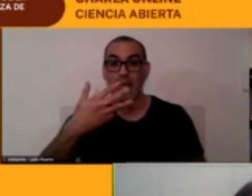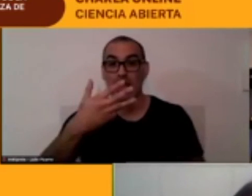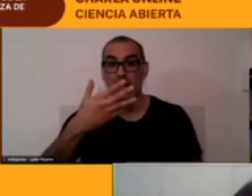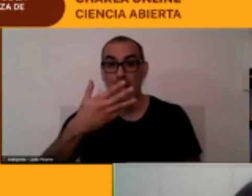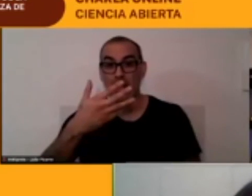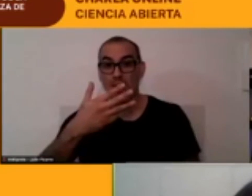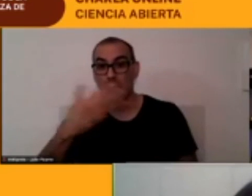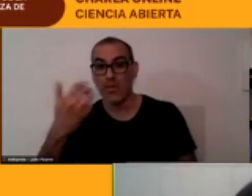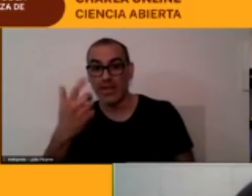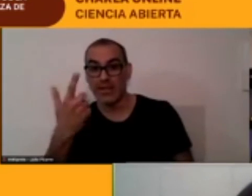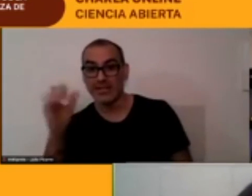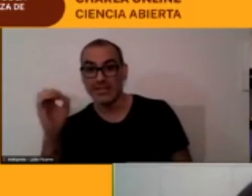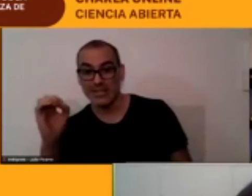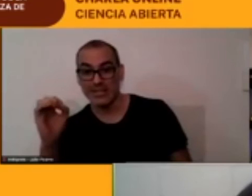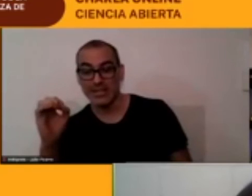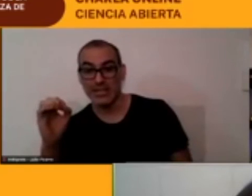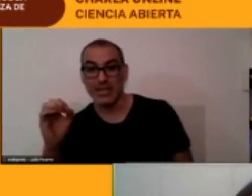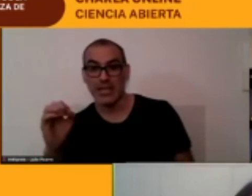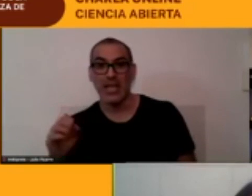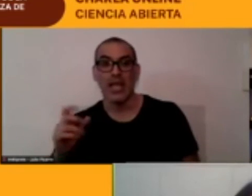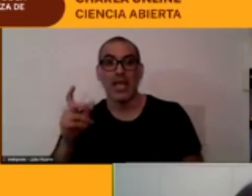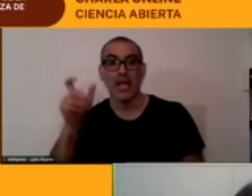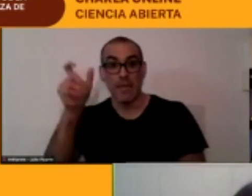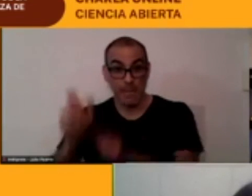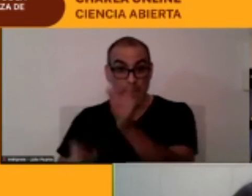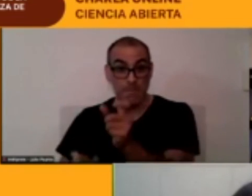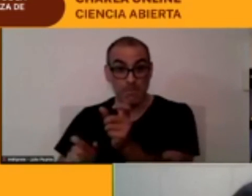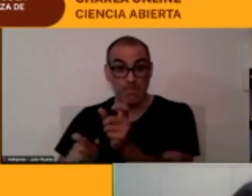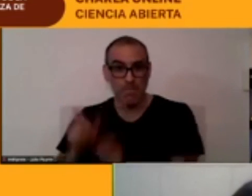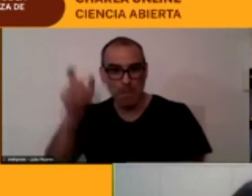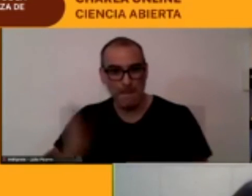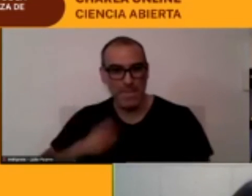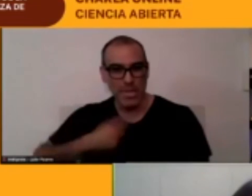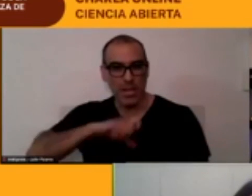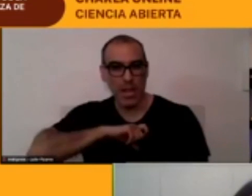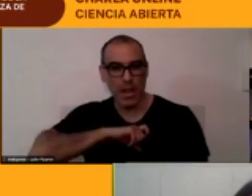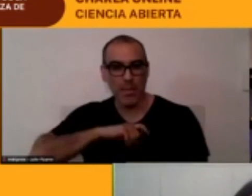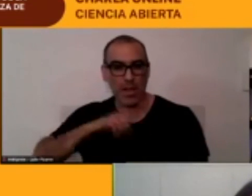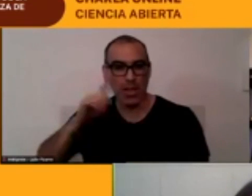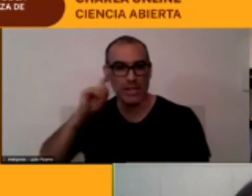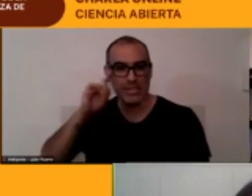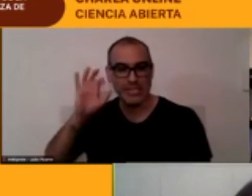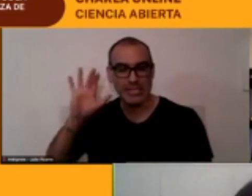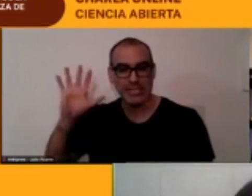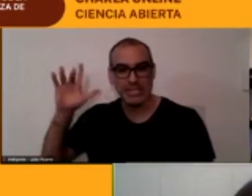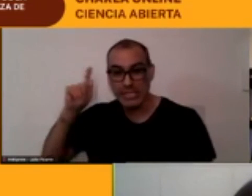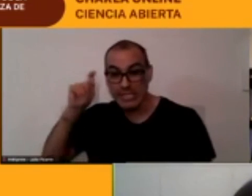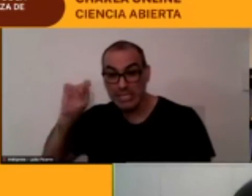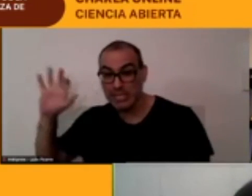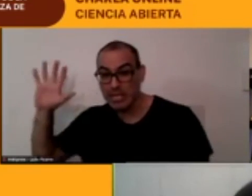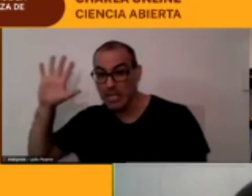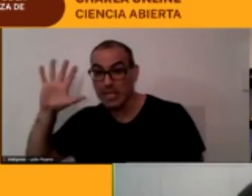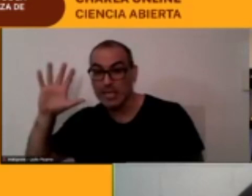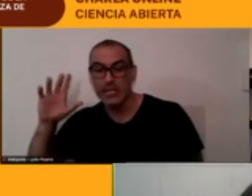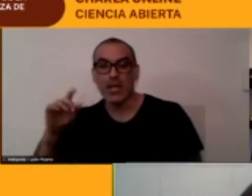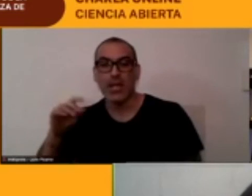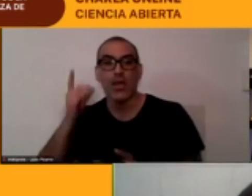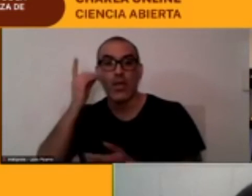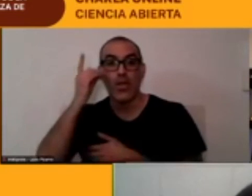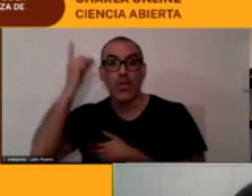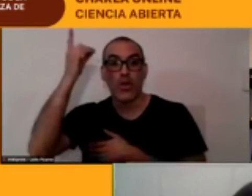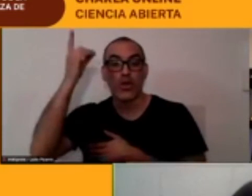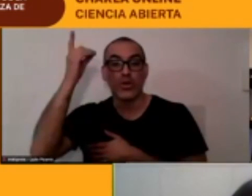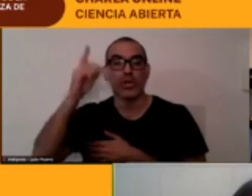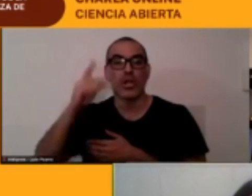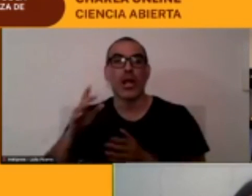Casasaz es un español que hizo una tesis de doctorado acerca del norte chileno del siglo XV y en esa